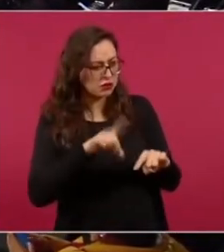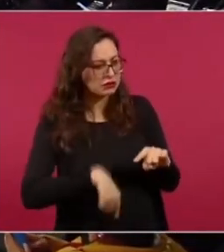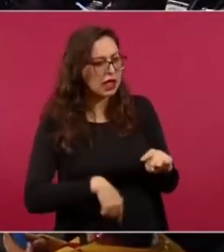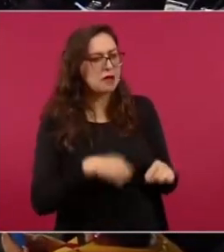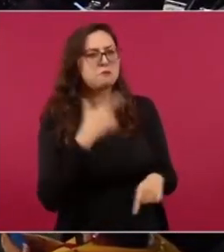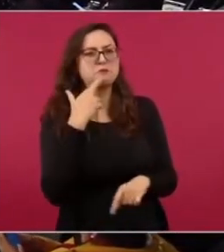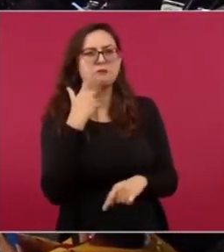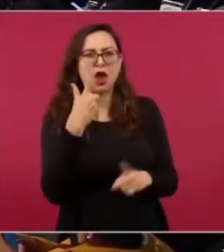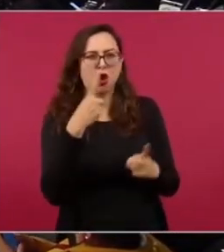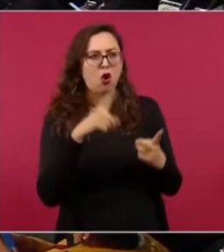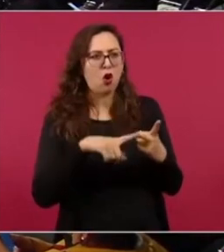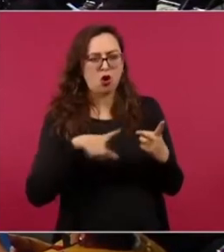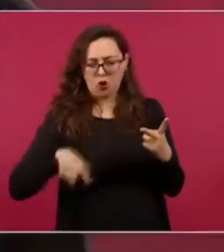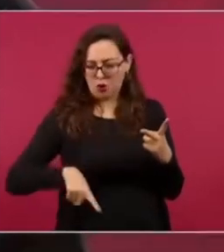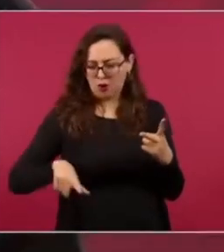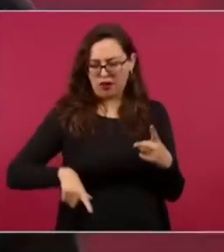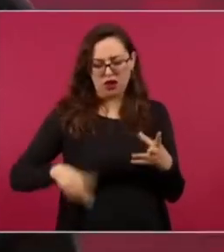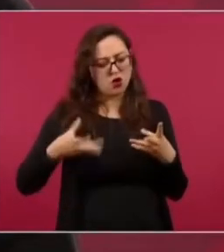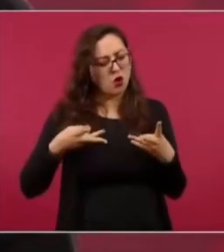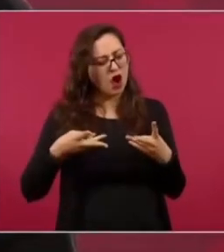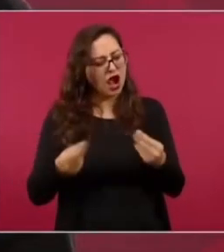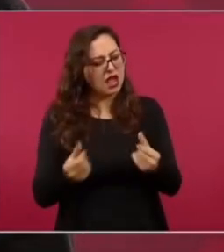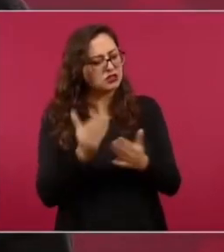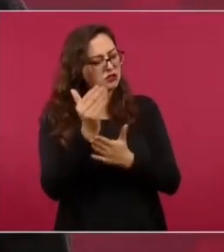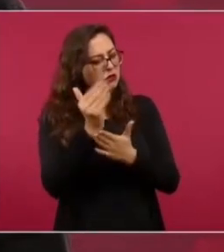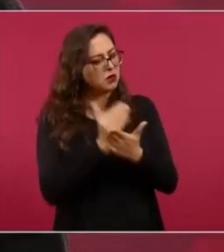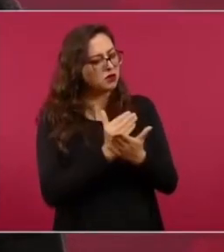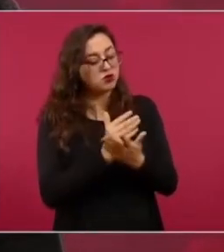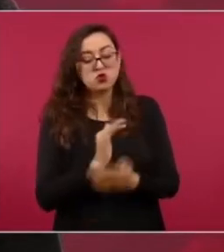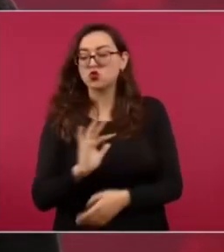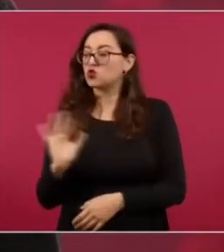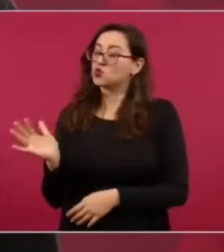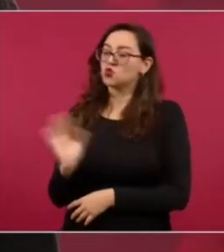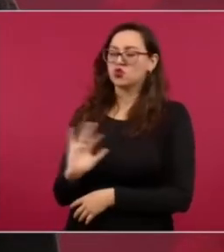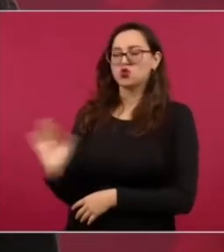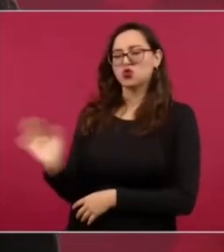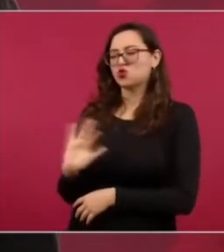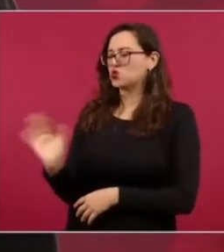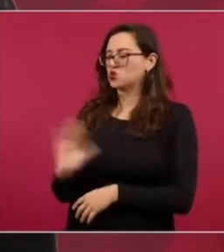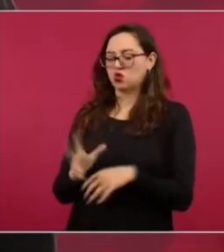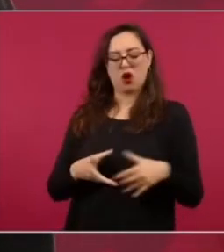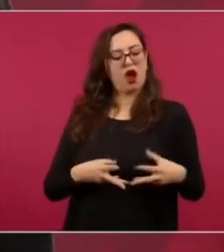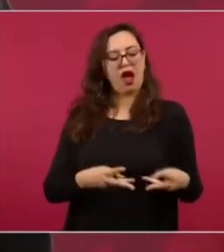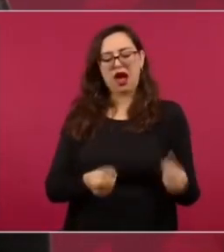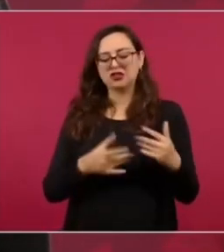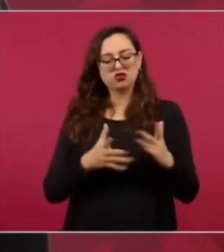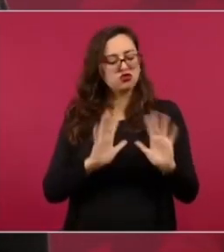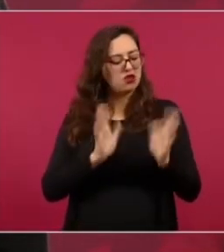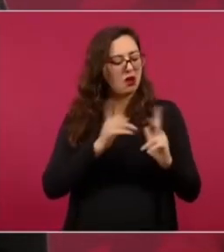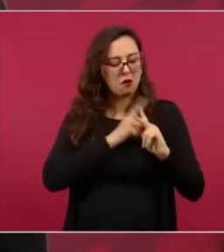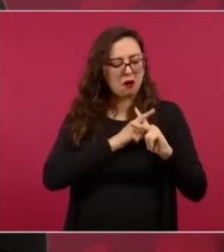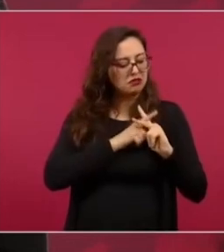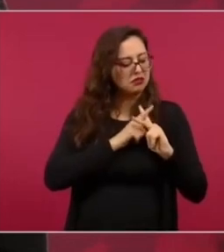austeridad no ya todo está comprometido hace falta presupuesto